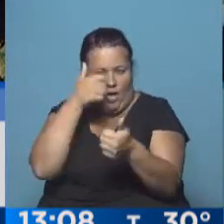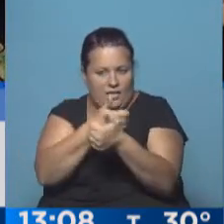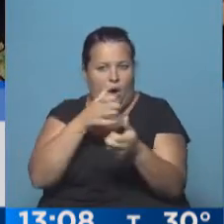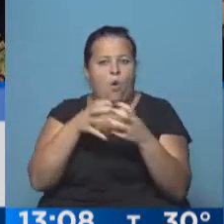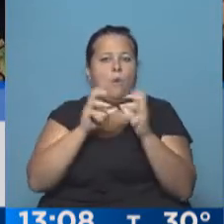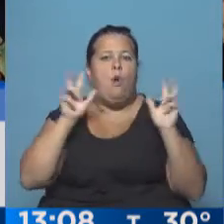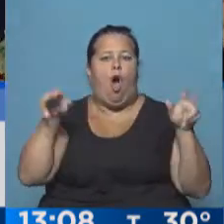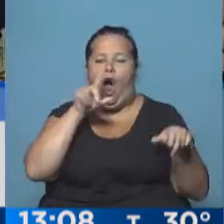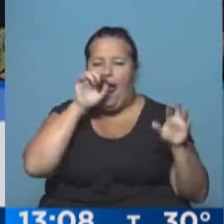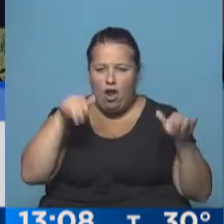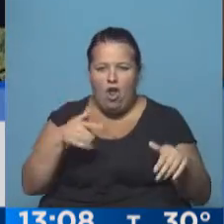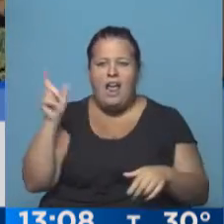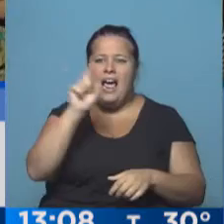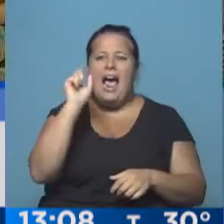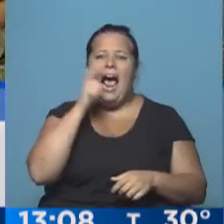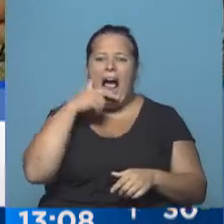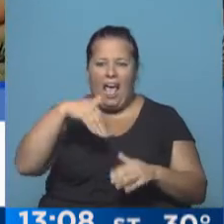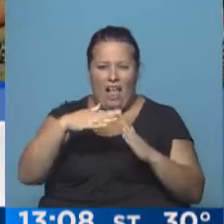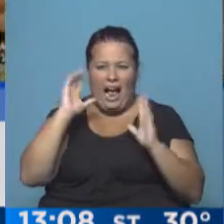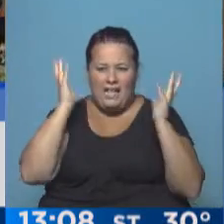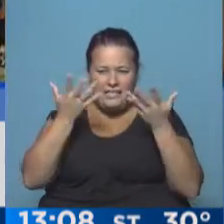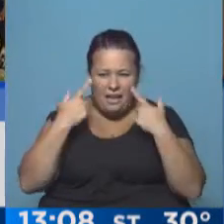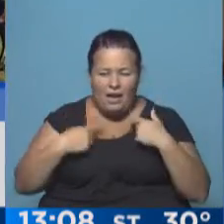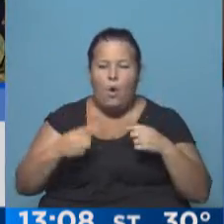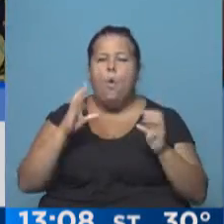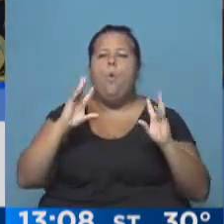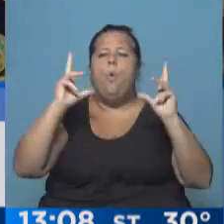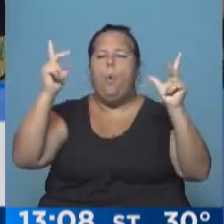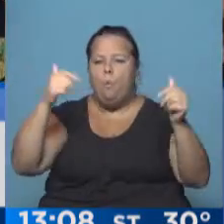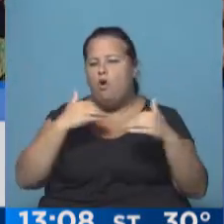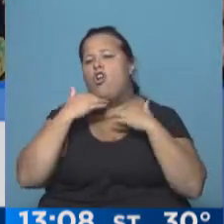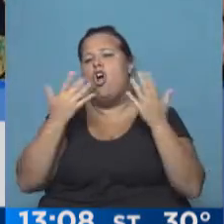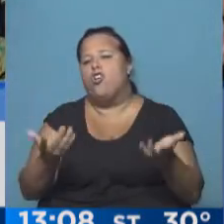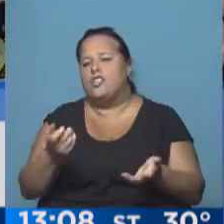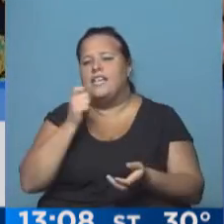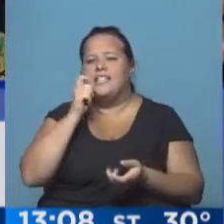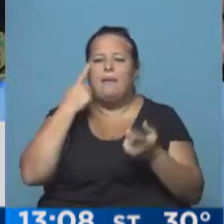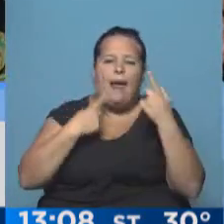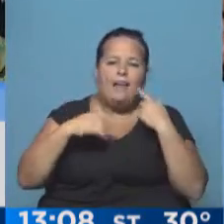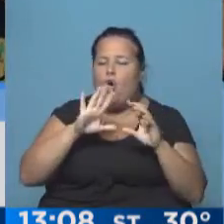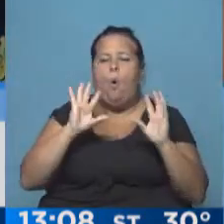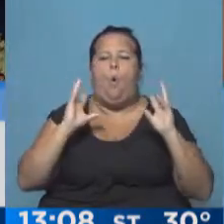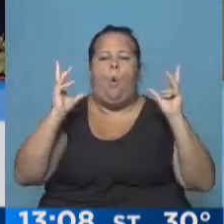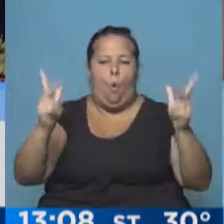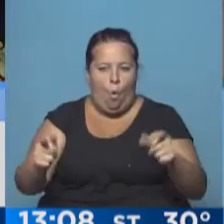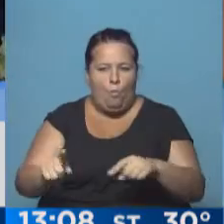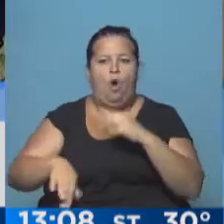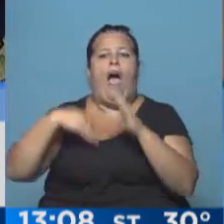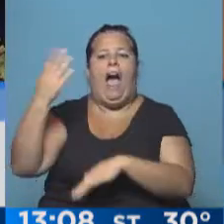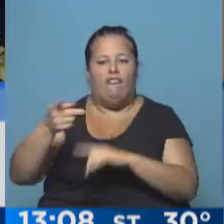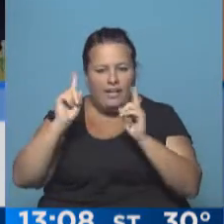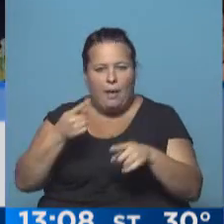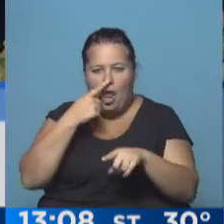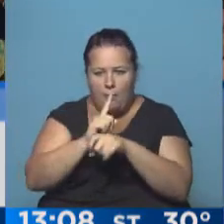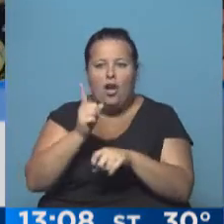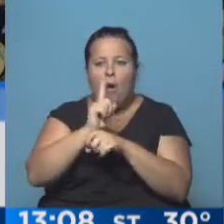del grupo Halcón. ¿Tiraron gases lacrimógenos dentro de la casa también? Tiraron humo, no sé si era lacrimógeno o era humo. Y afuera también a los